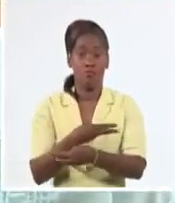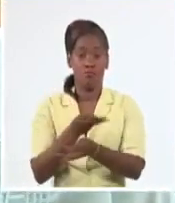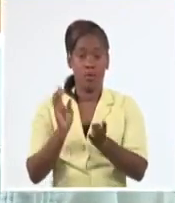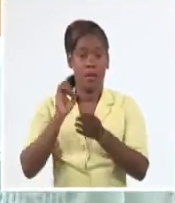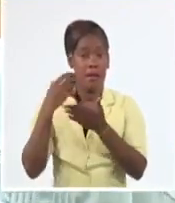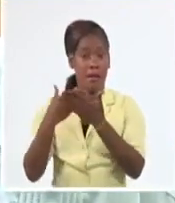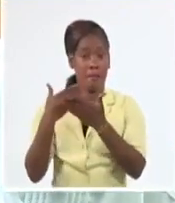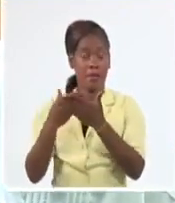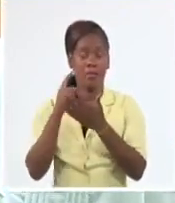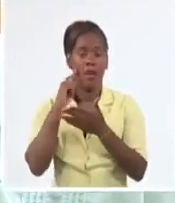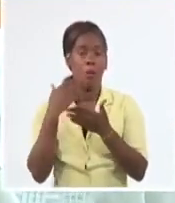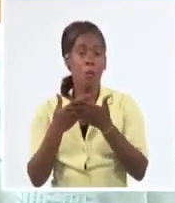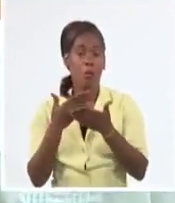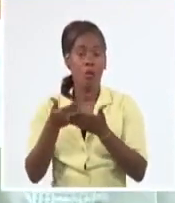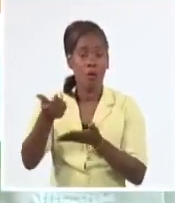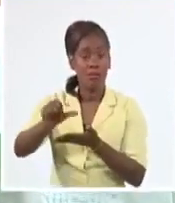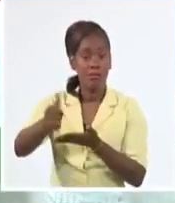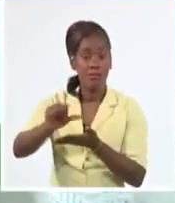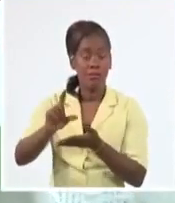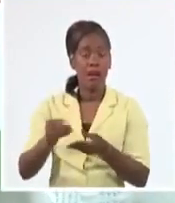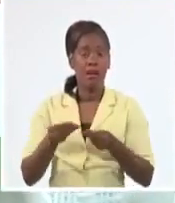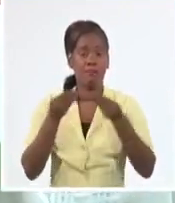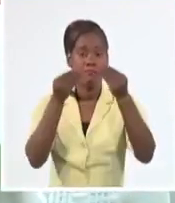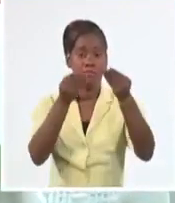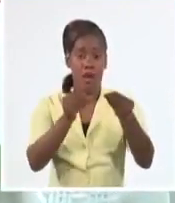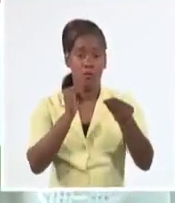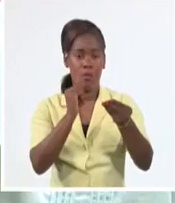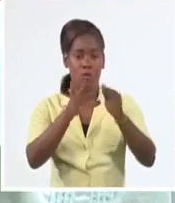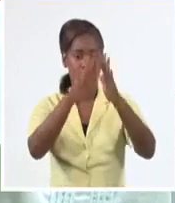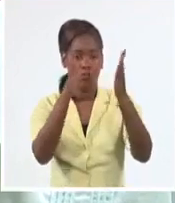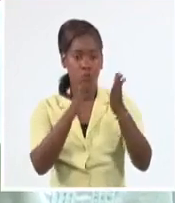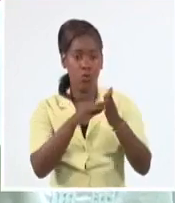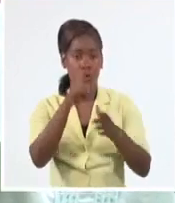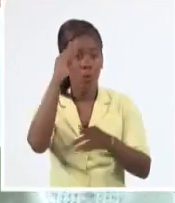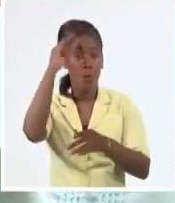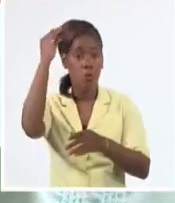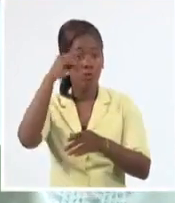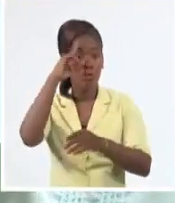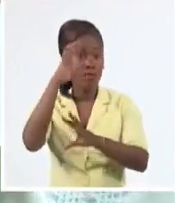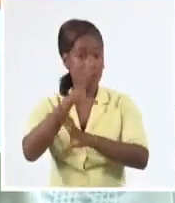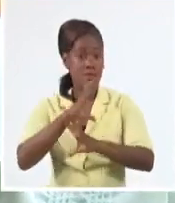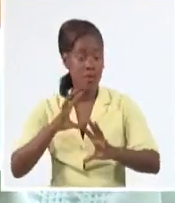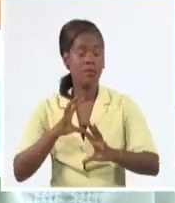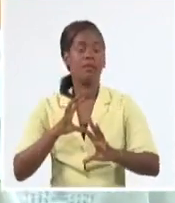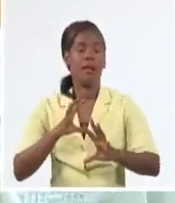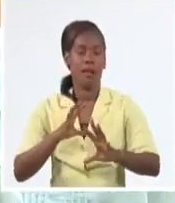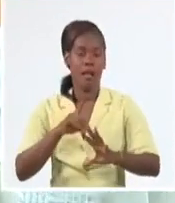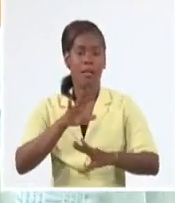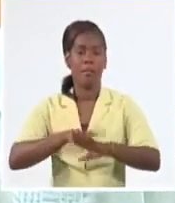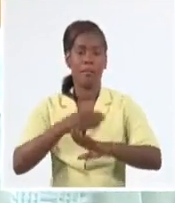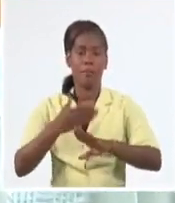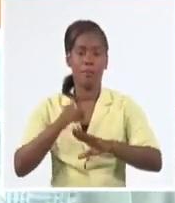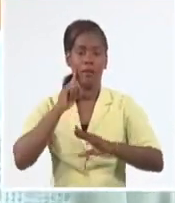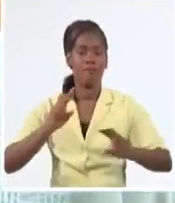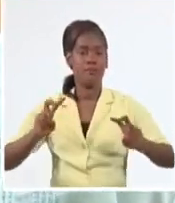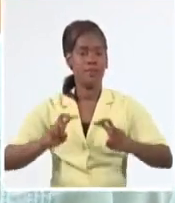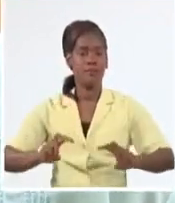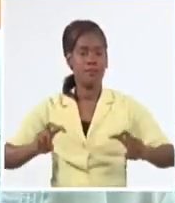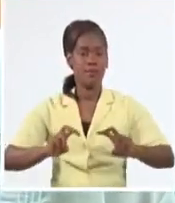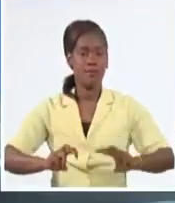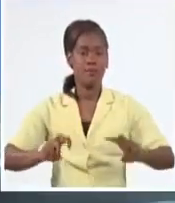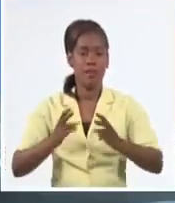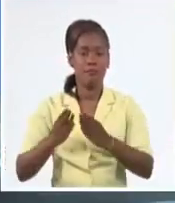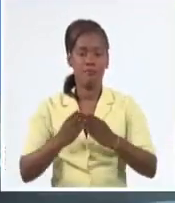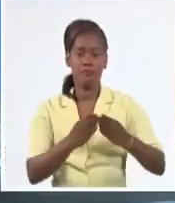resultados, las fases dos con convalescientes, extendamos el uso de Soberana Plus también como una dosis de refuerzo a la inmunidad natural que tienen los